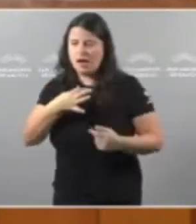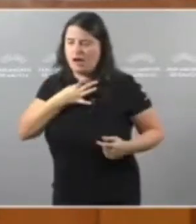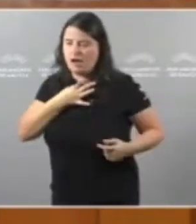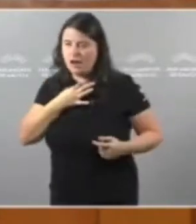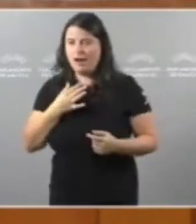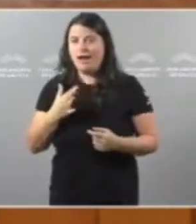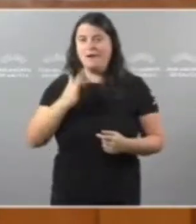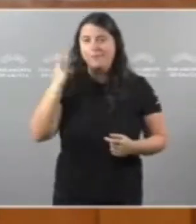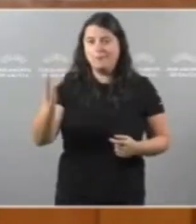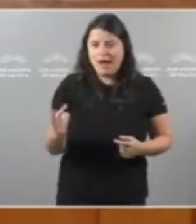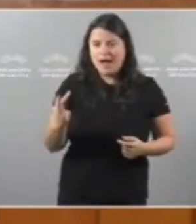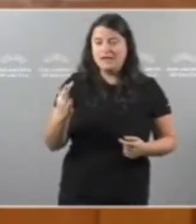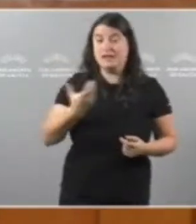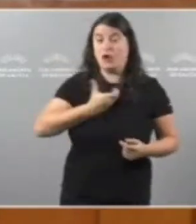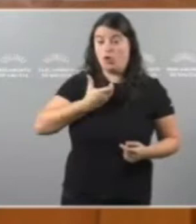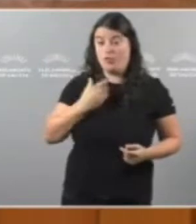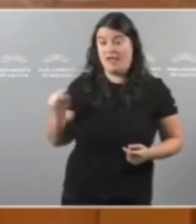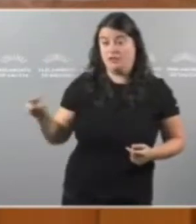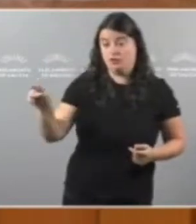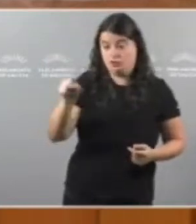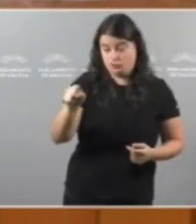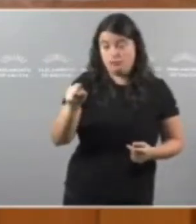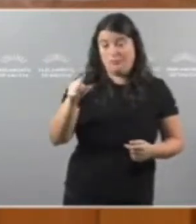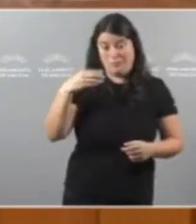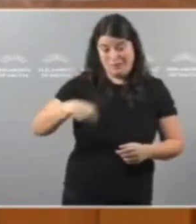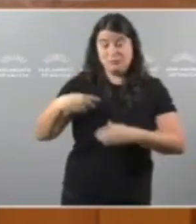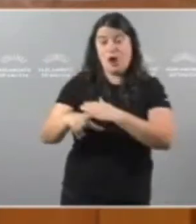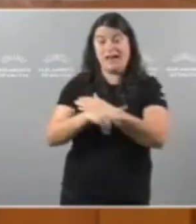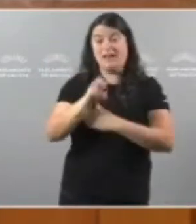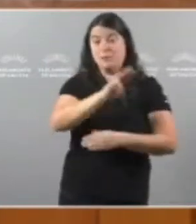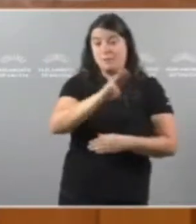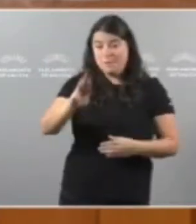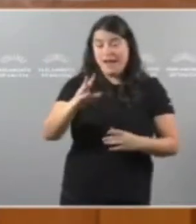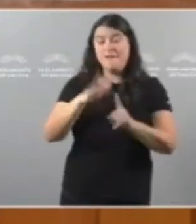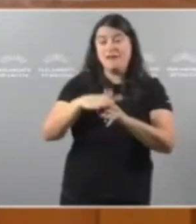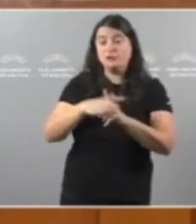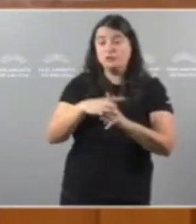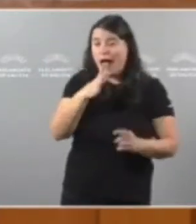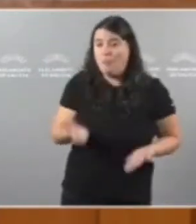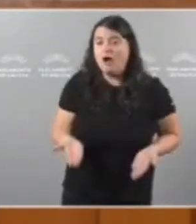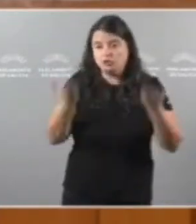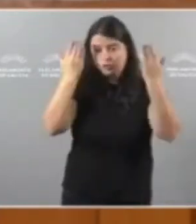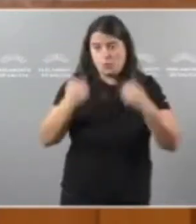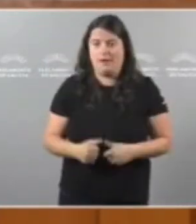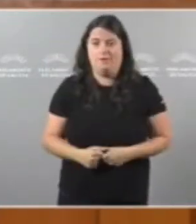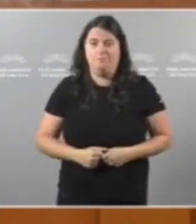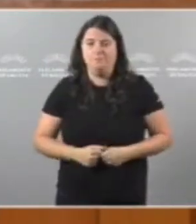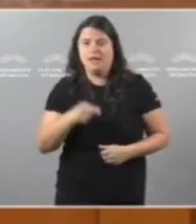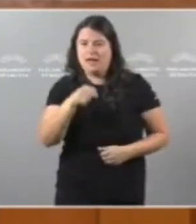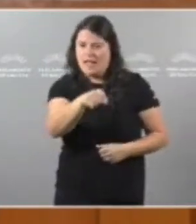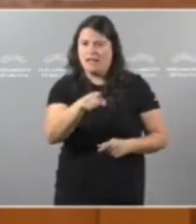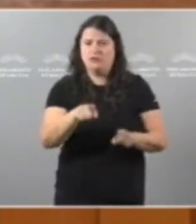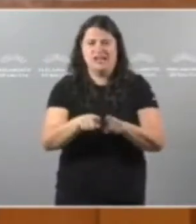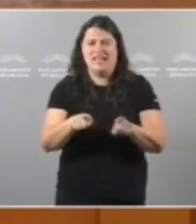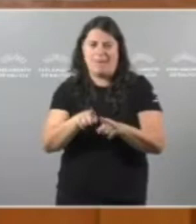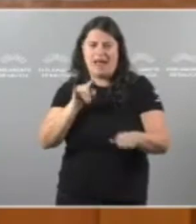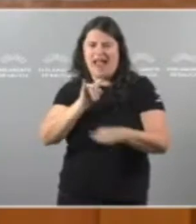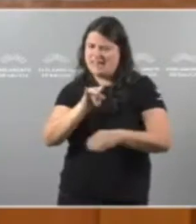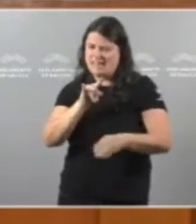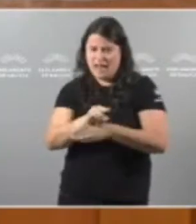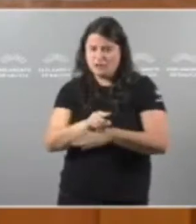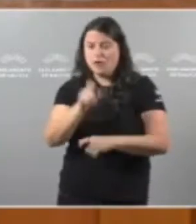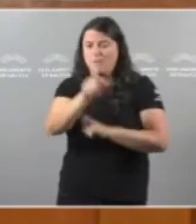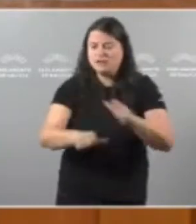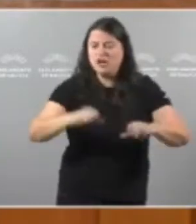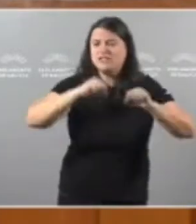riba en moitos consellos o Partido Popular Lhes vai subir a factura da auga É unha tomadura de pelo as persoas